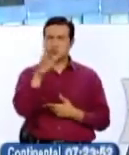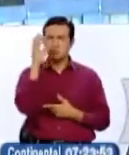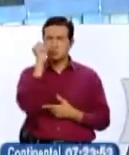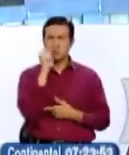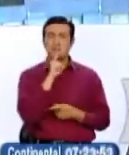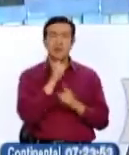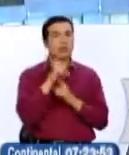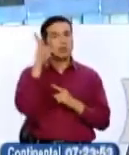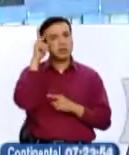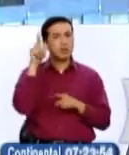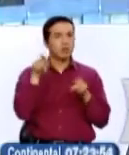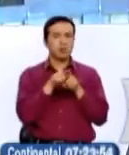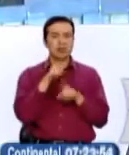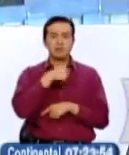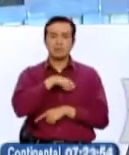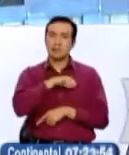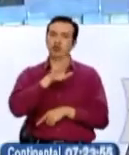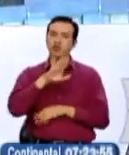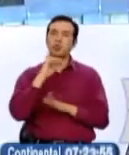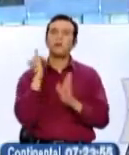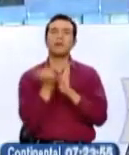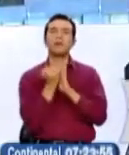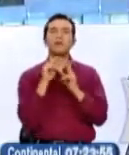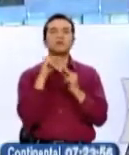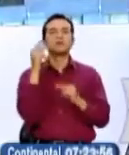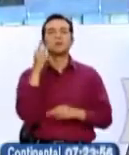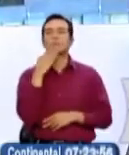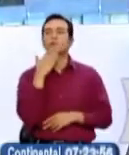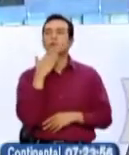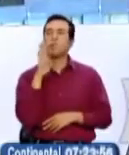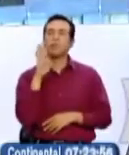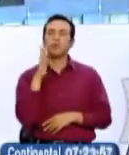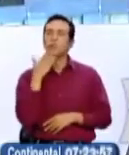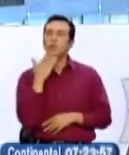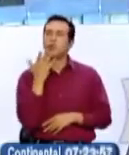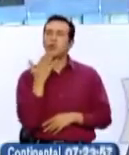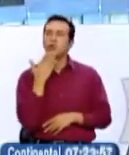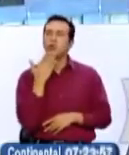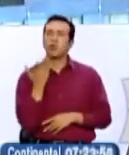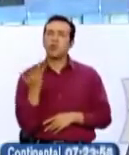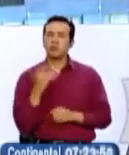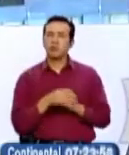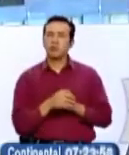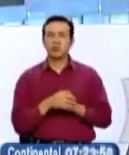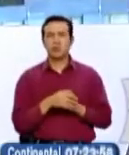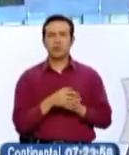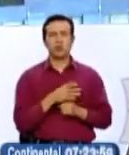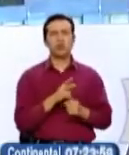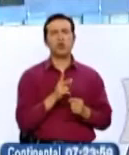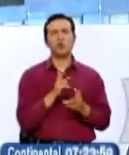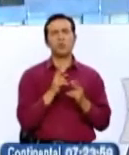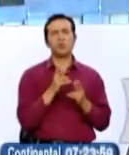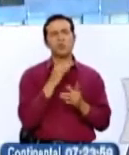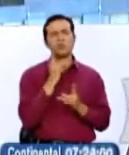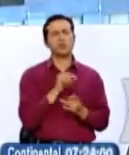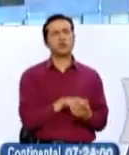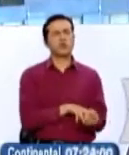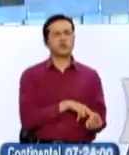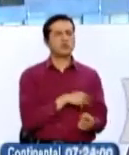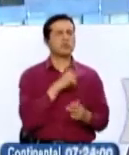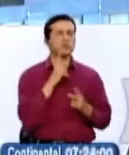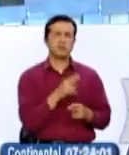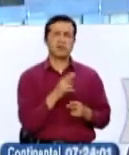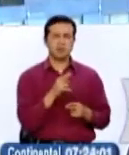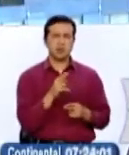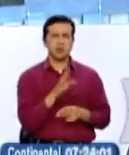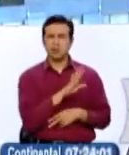parece que España también en su ADN tiene una amplia estela de conservadorismo y a ellos les parece que